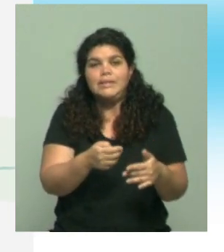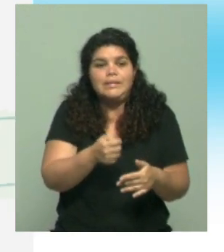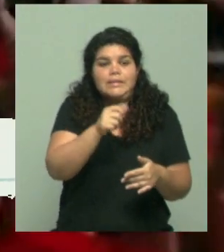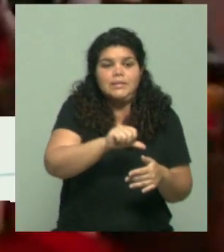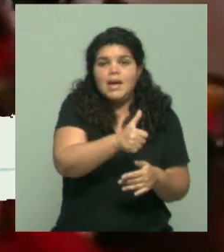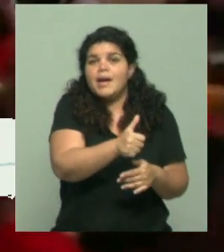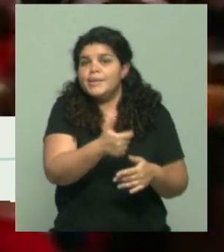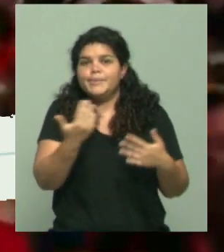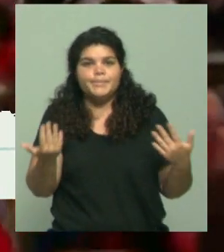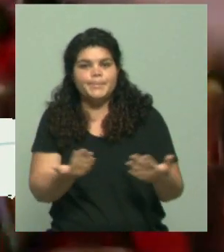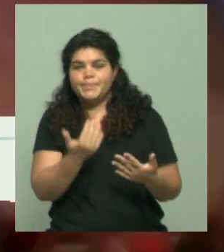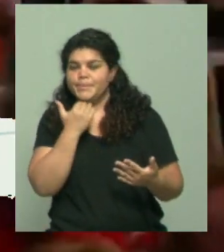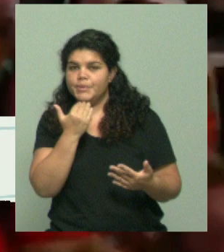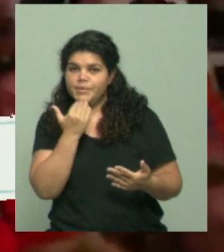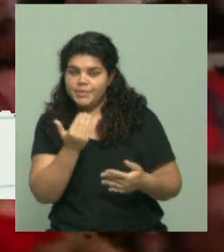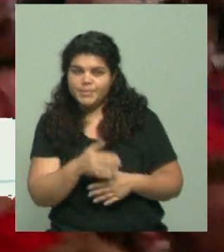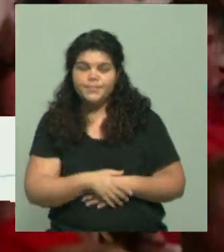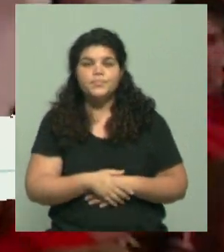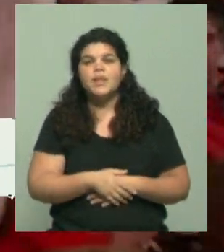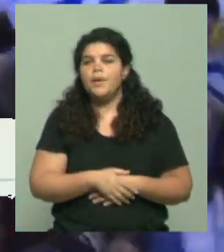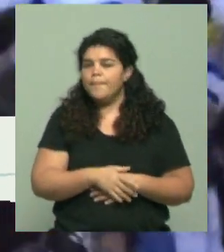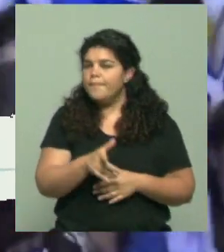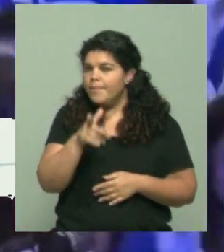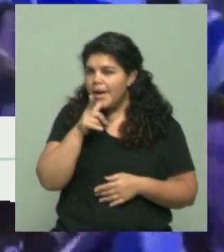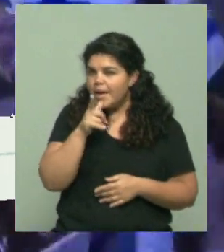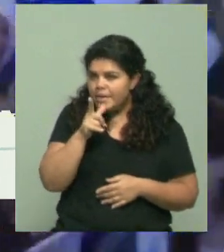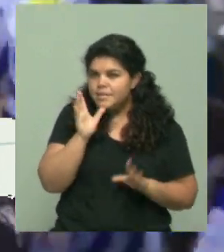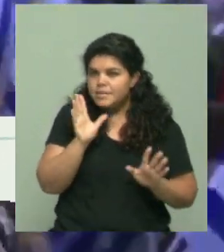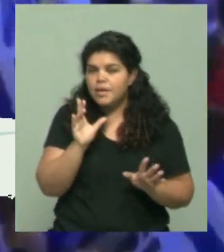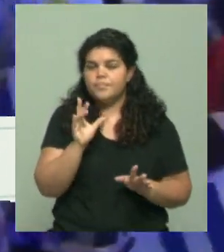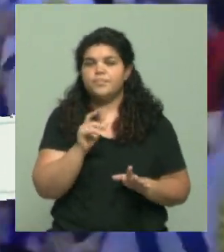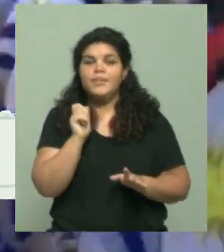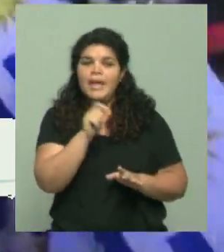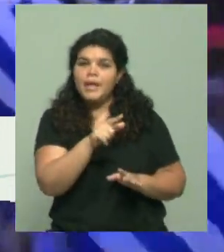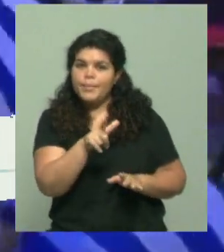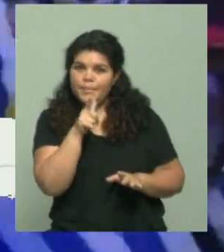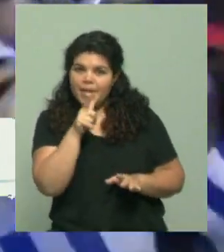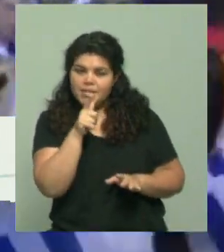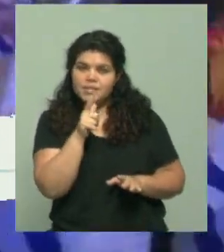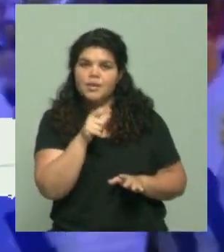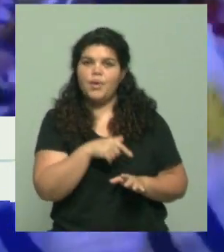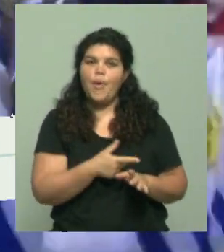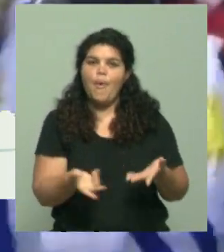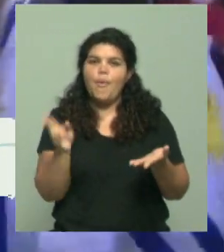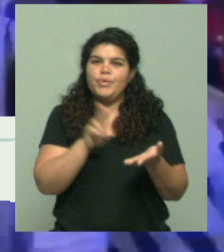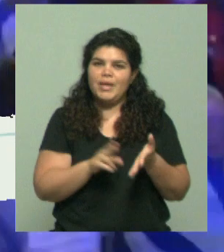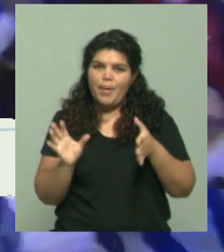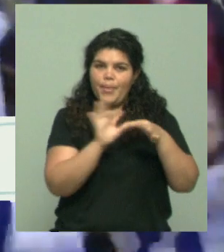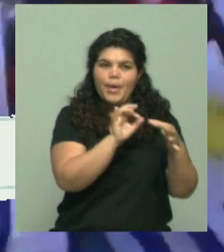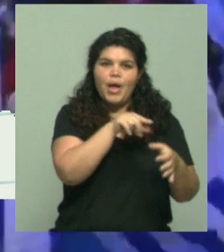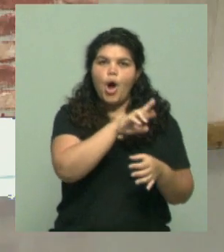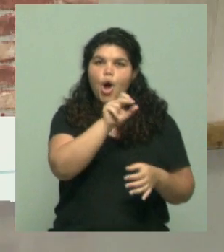pauta de que, por una diferencia chica, daría la impresión de que volvería la socialdemocracia a la centro-izquierda de Uruguay.